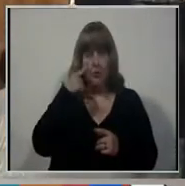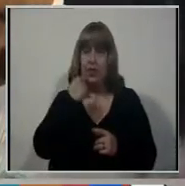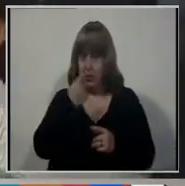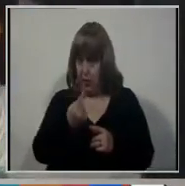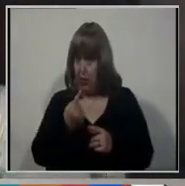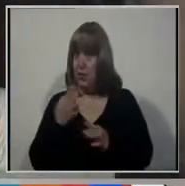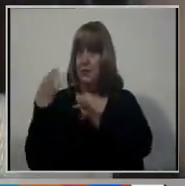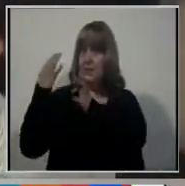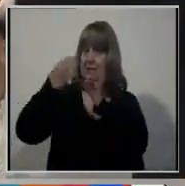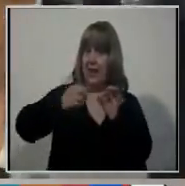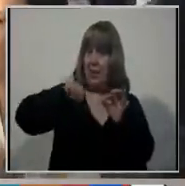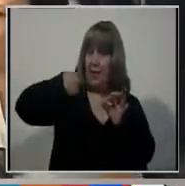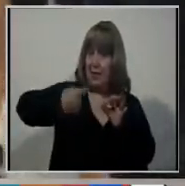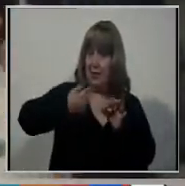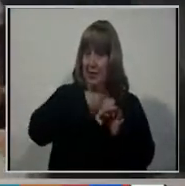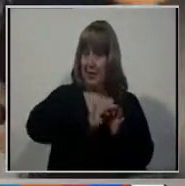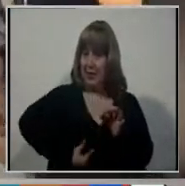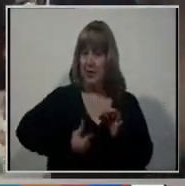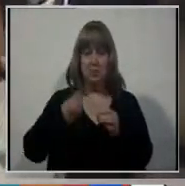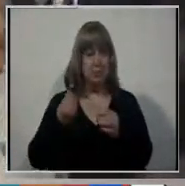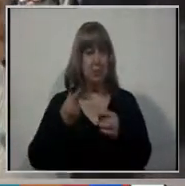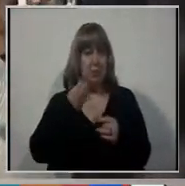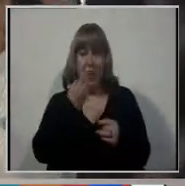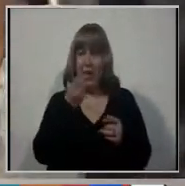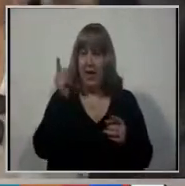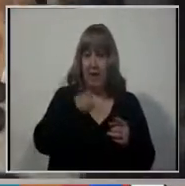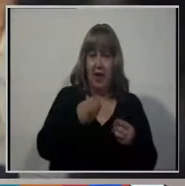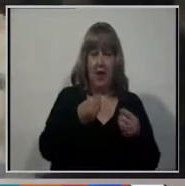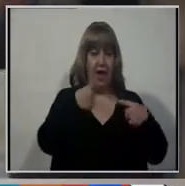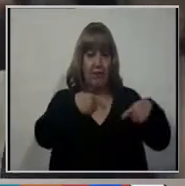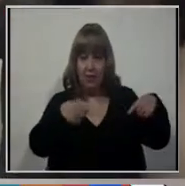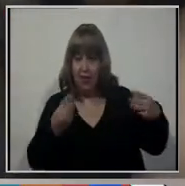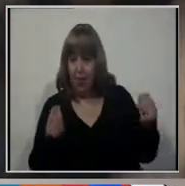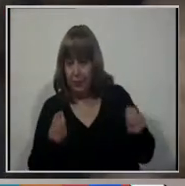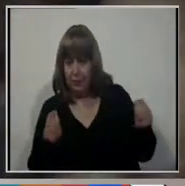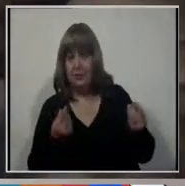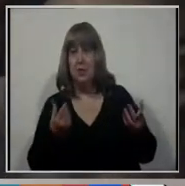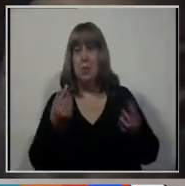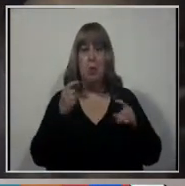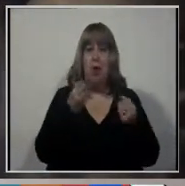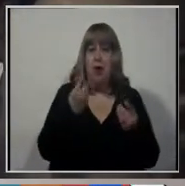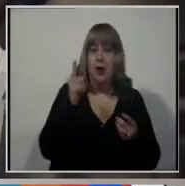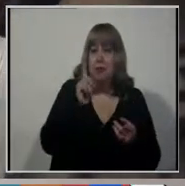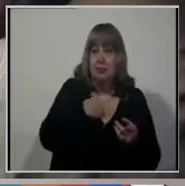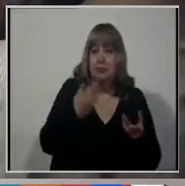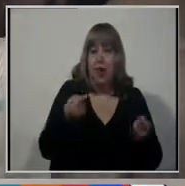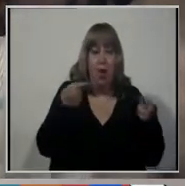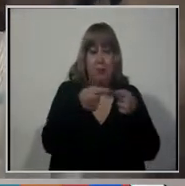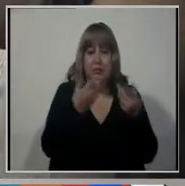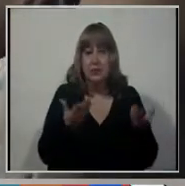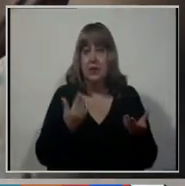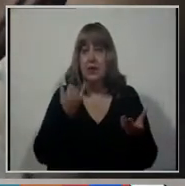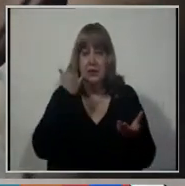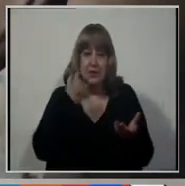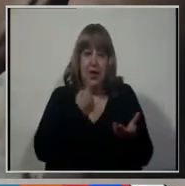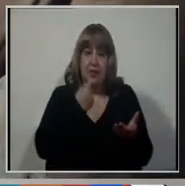no se conoce aún cuál va a ser su actividad en la provincia, cuál es el motivo de su visita. En realidad se está armando la agenda, ¿no? Sí, se